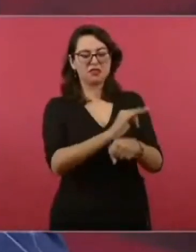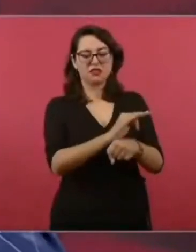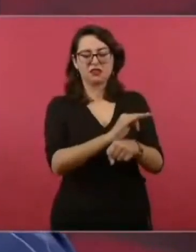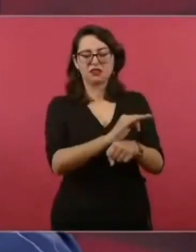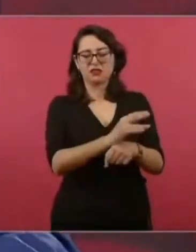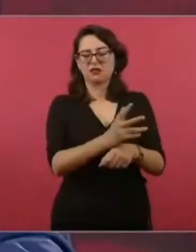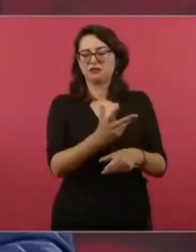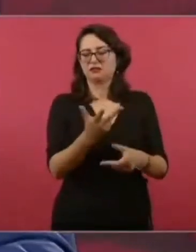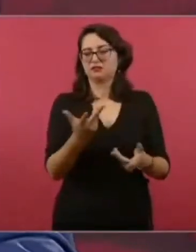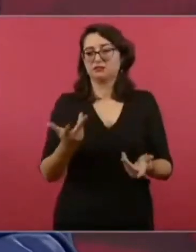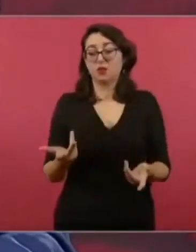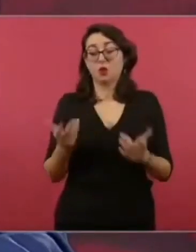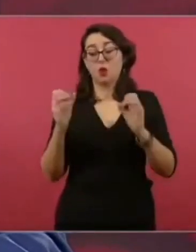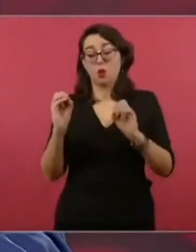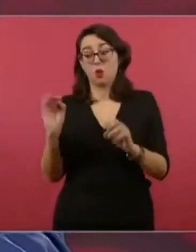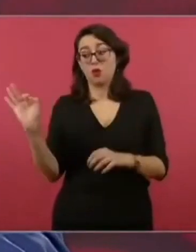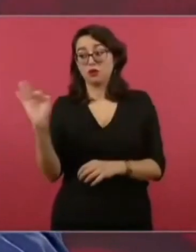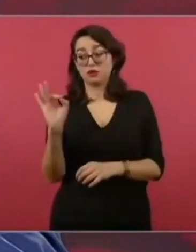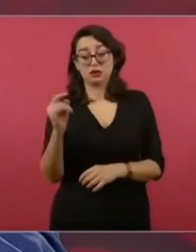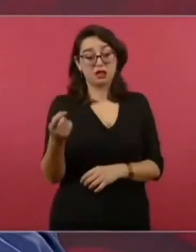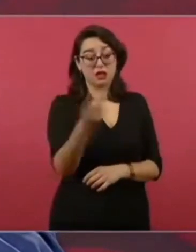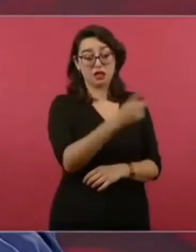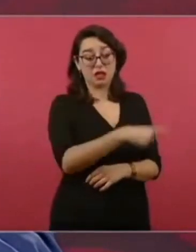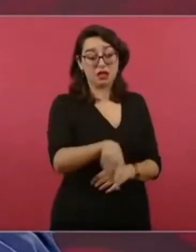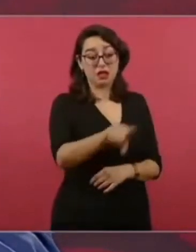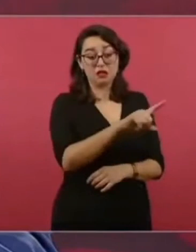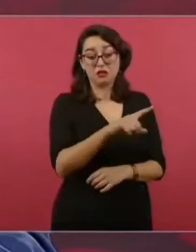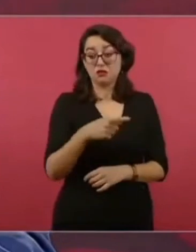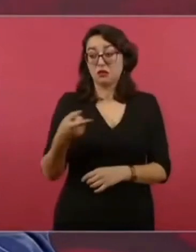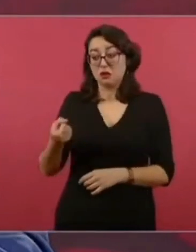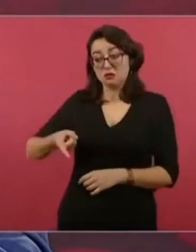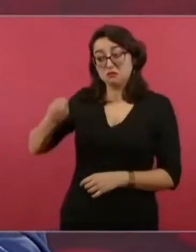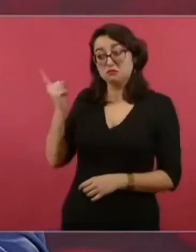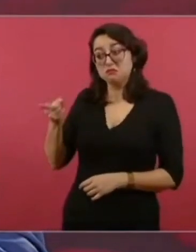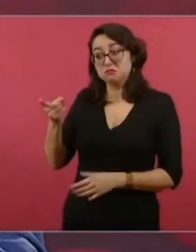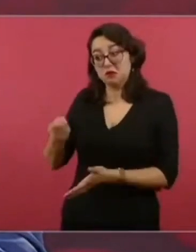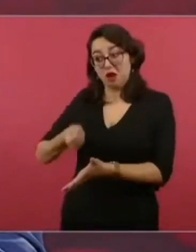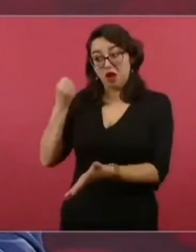pues que actúen con prudencia,